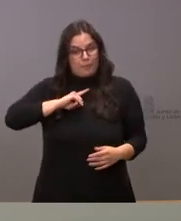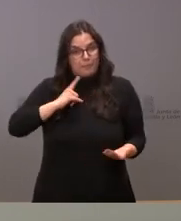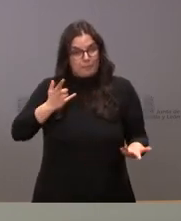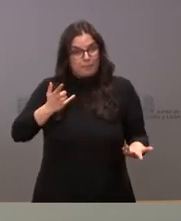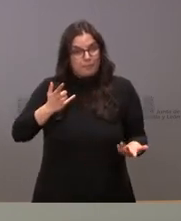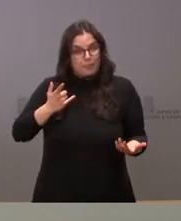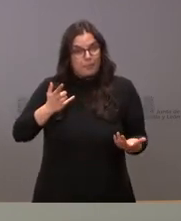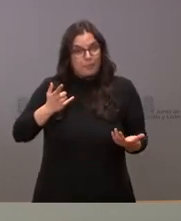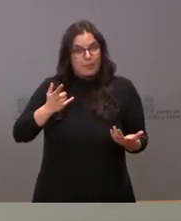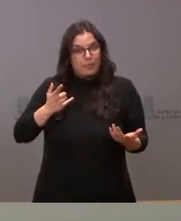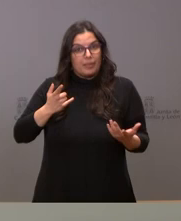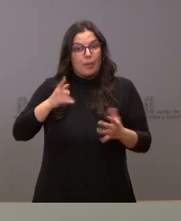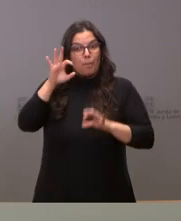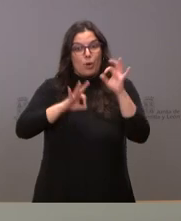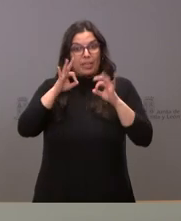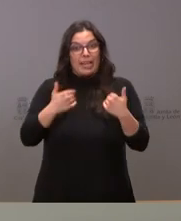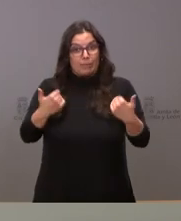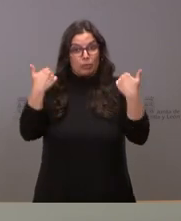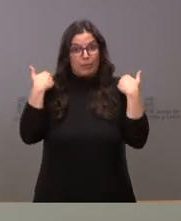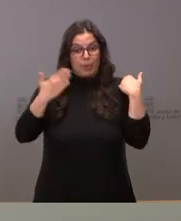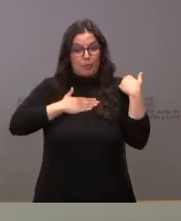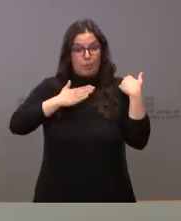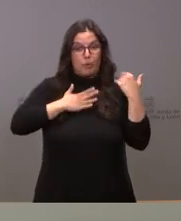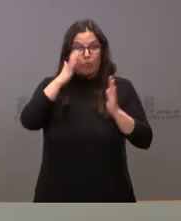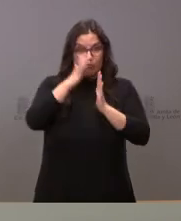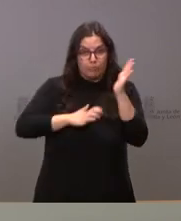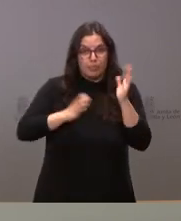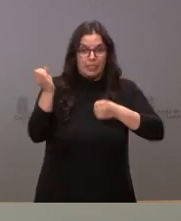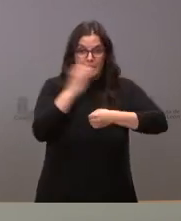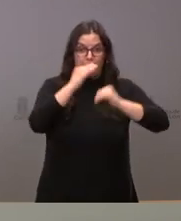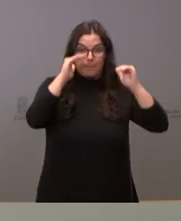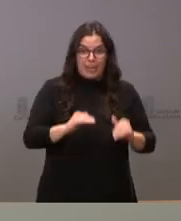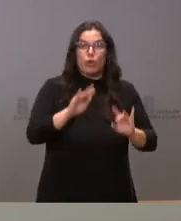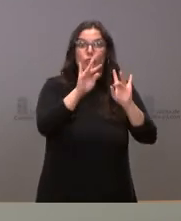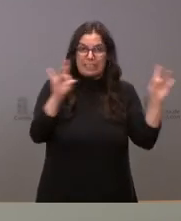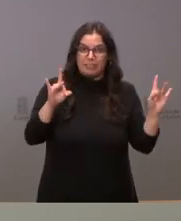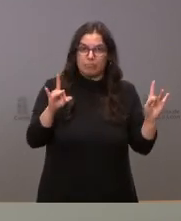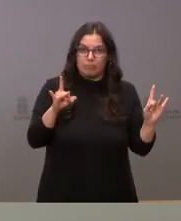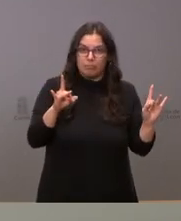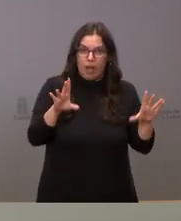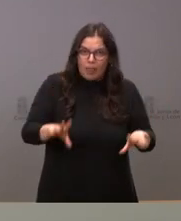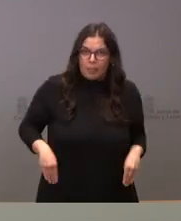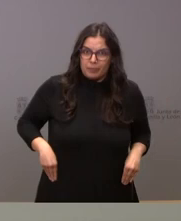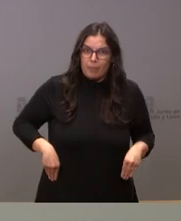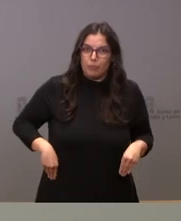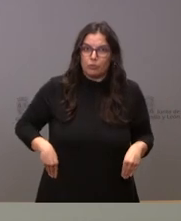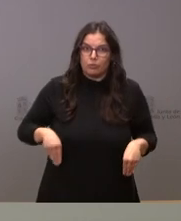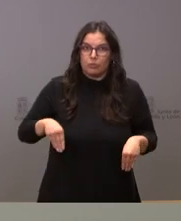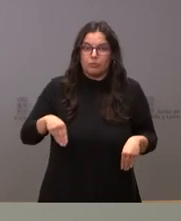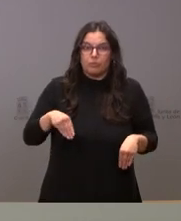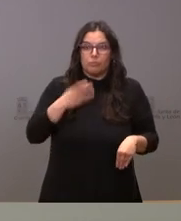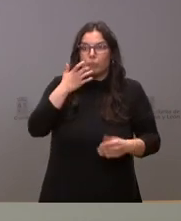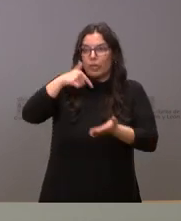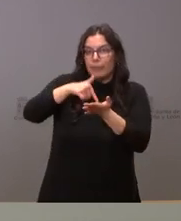asumir la parte de responsabilidad en la reducción de ingresos que nos compete como comunidad autónoma en la reducción de un impuesto